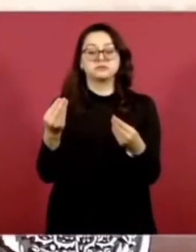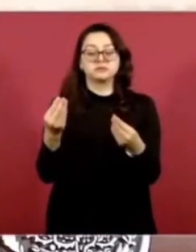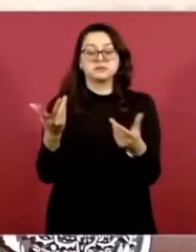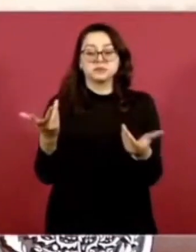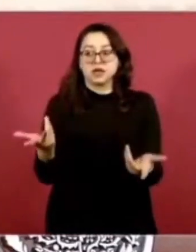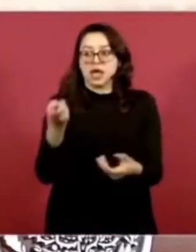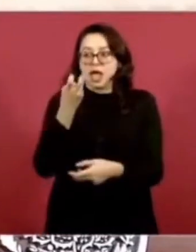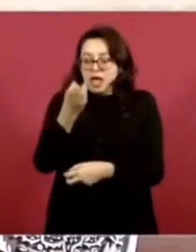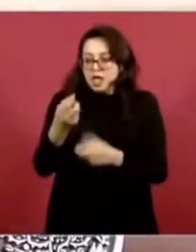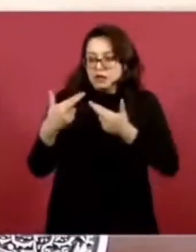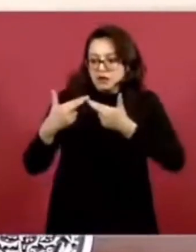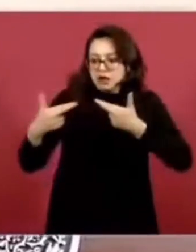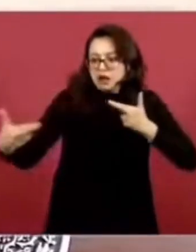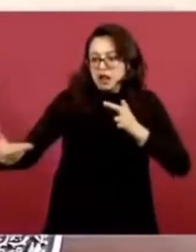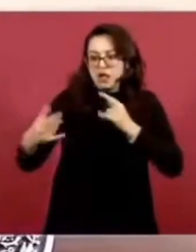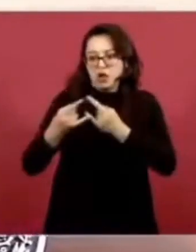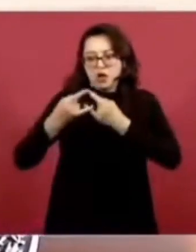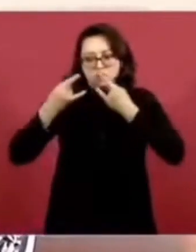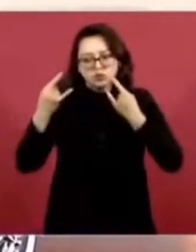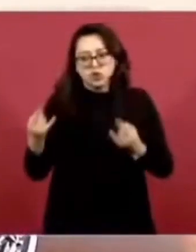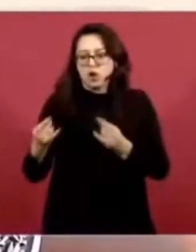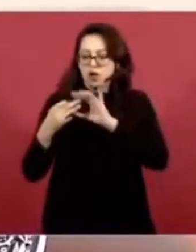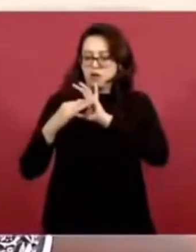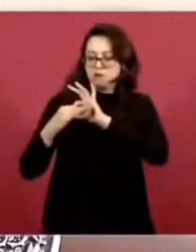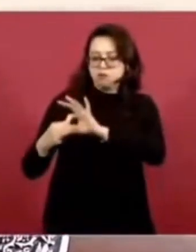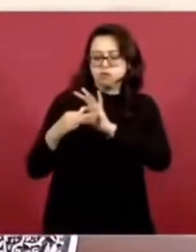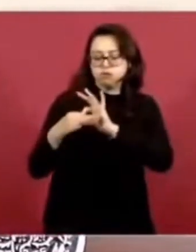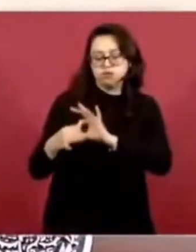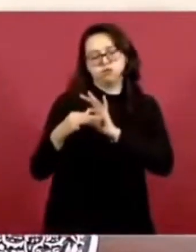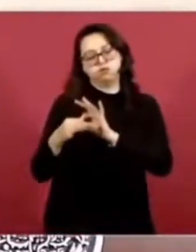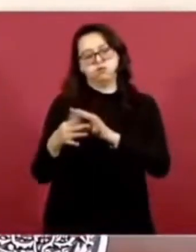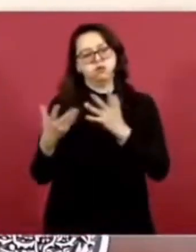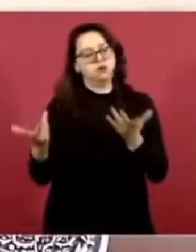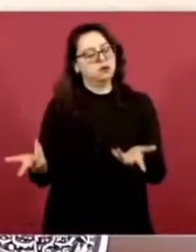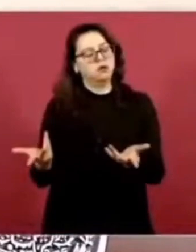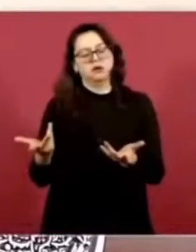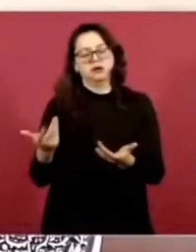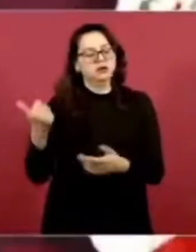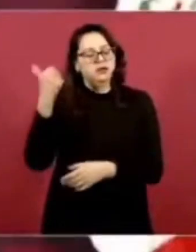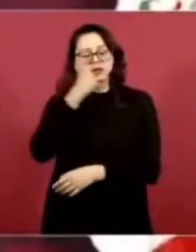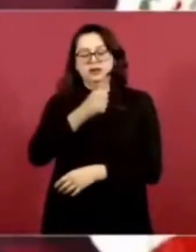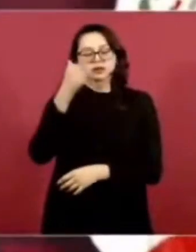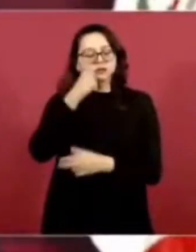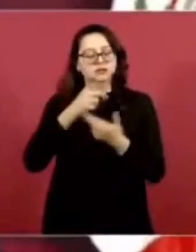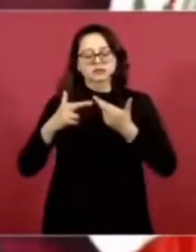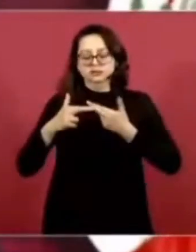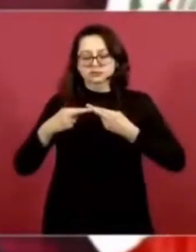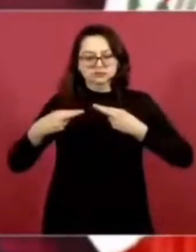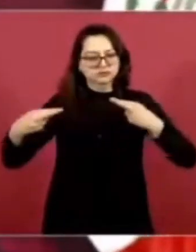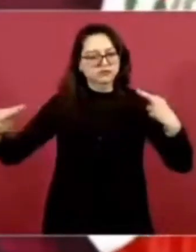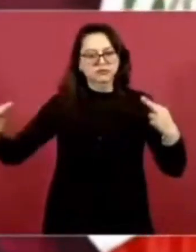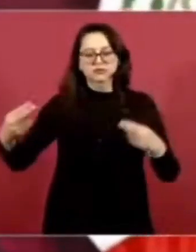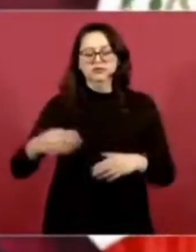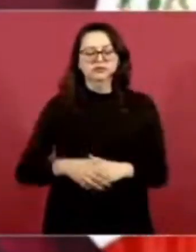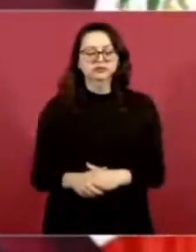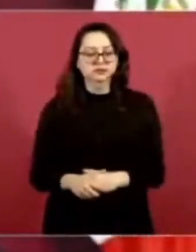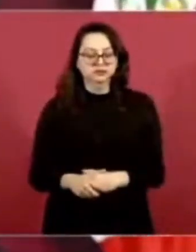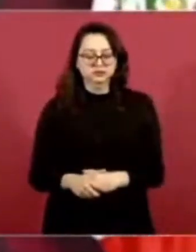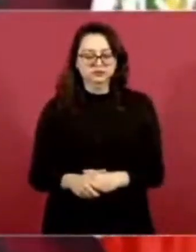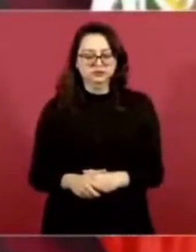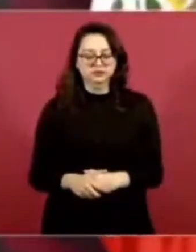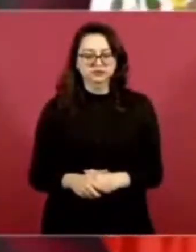ellos y con todos los argentinos muy buena relación. Yo le